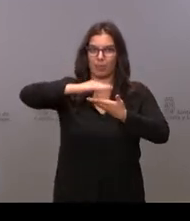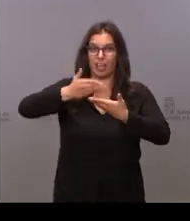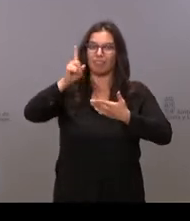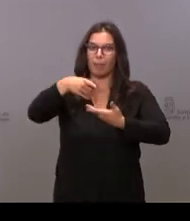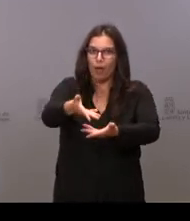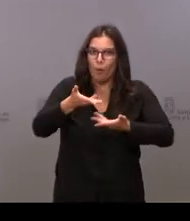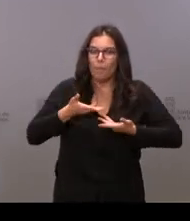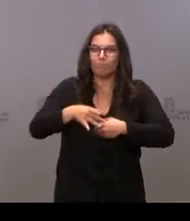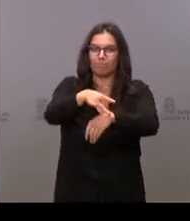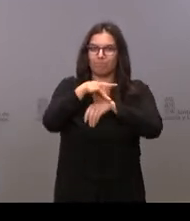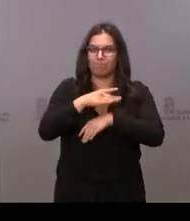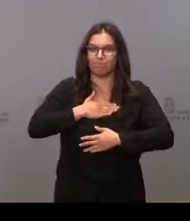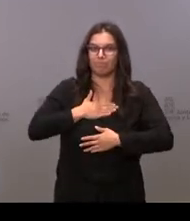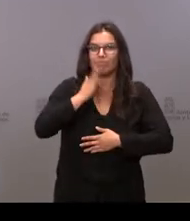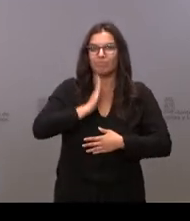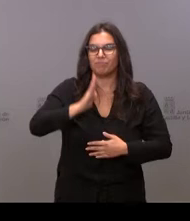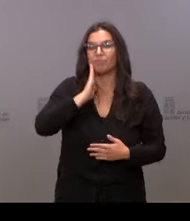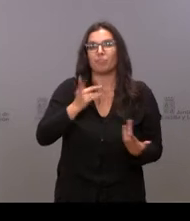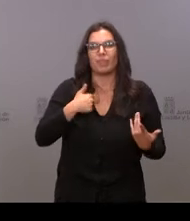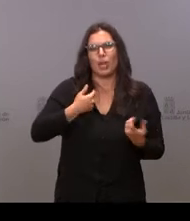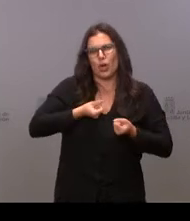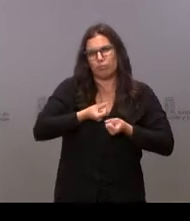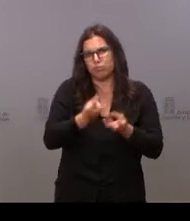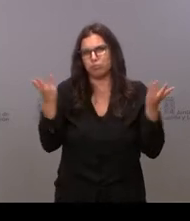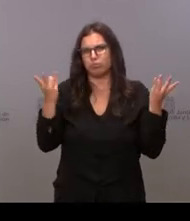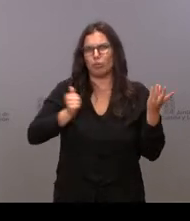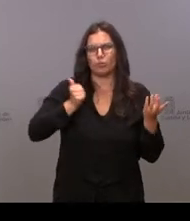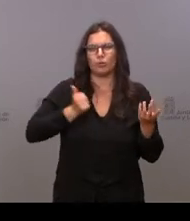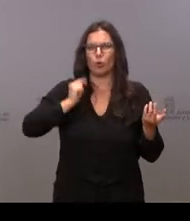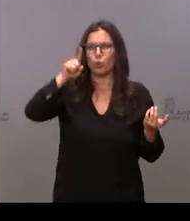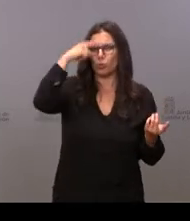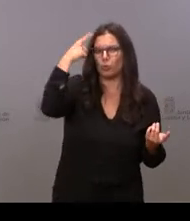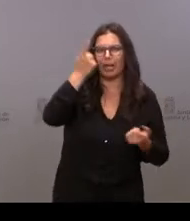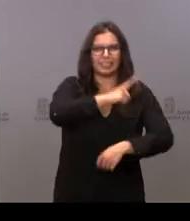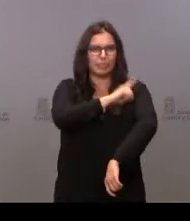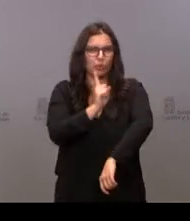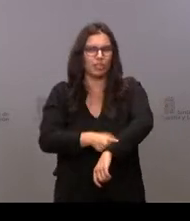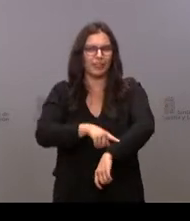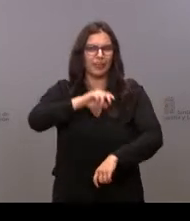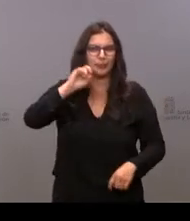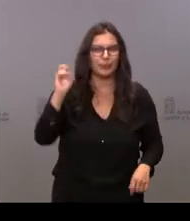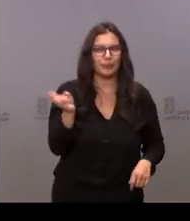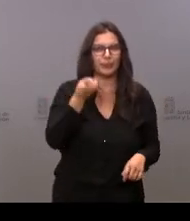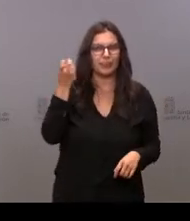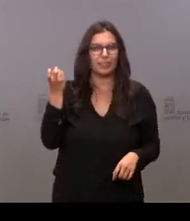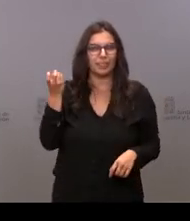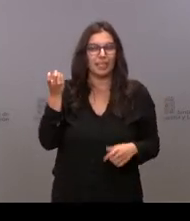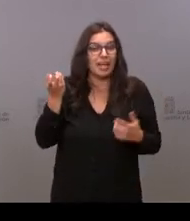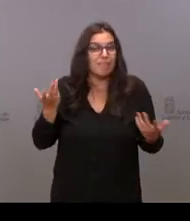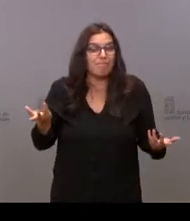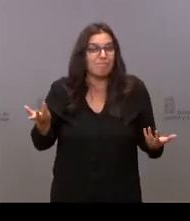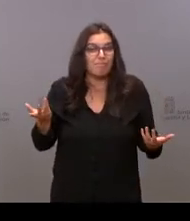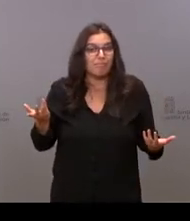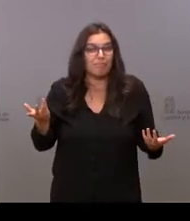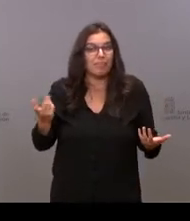Seco ofrece cantidad de posibilidades culturales, deportivas y demás. Y es solo que